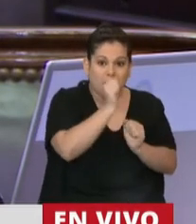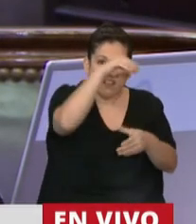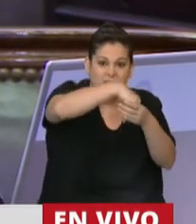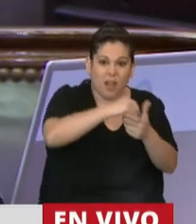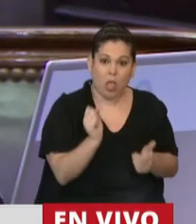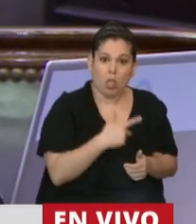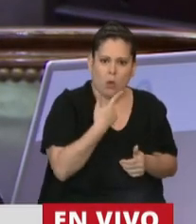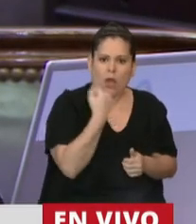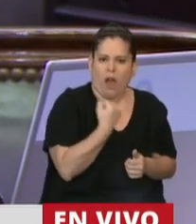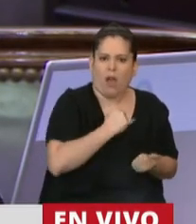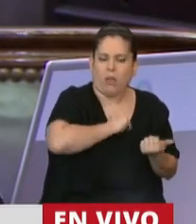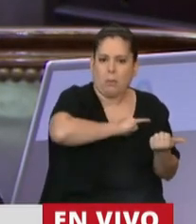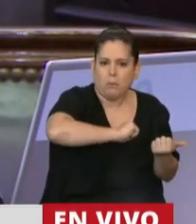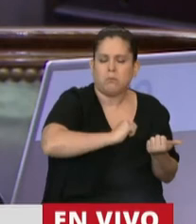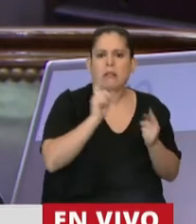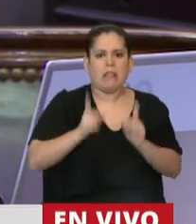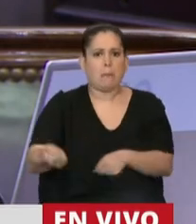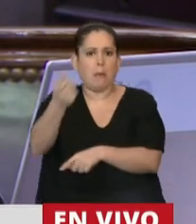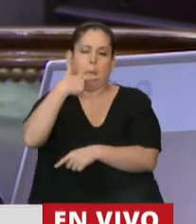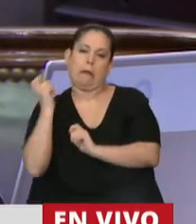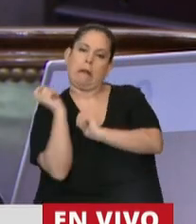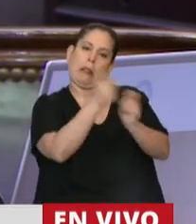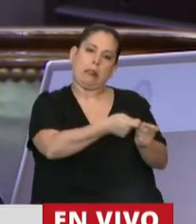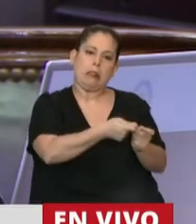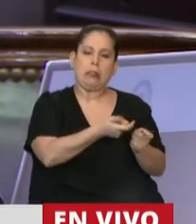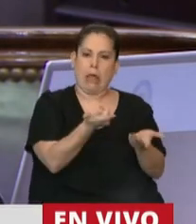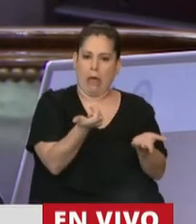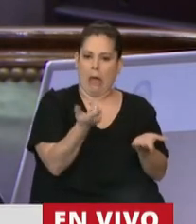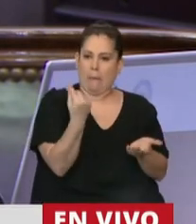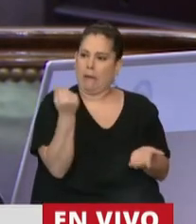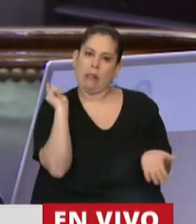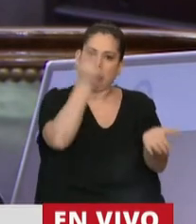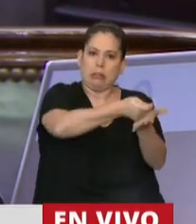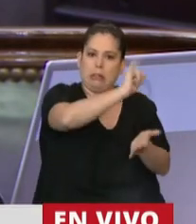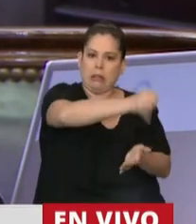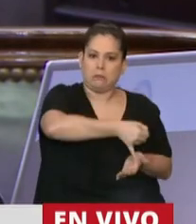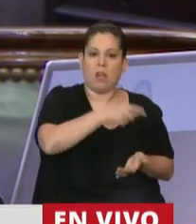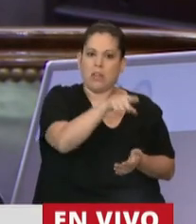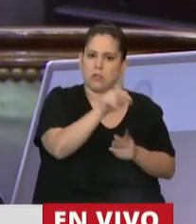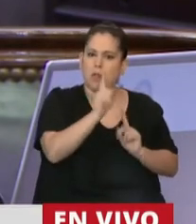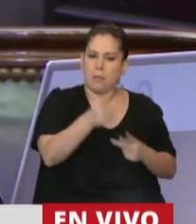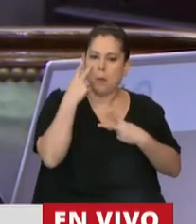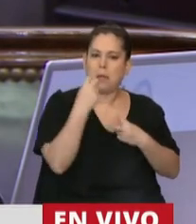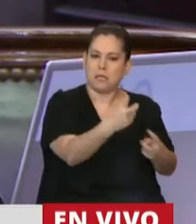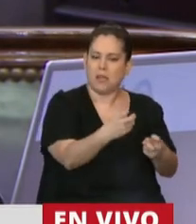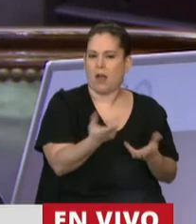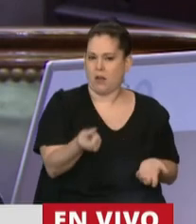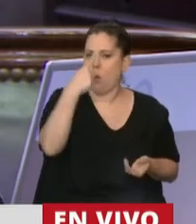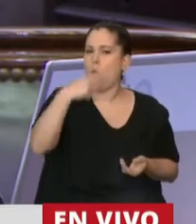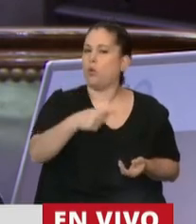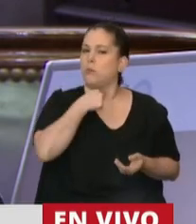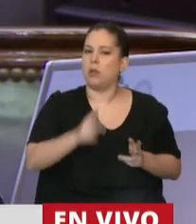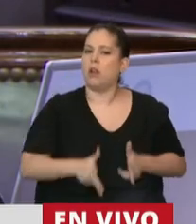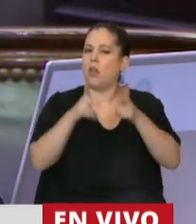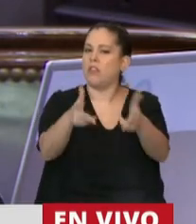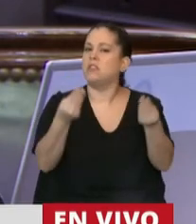del crédito que le otorgó el gobierno de Mauricio Macri y del Banco Central. Por eso, bueno, para ir finalizando, lo que quería manifestar justamente